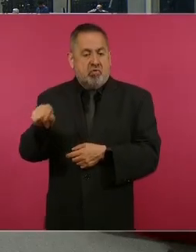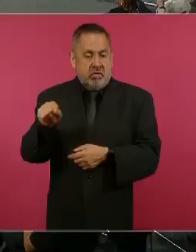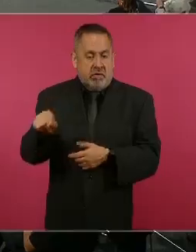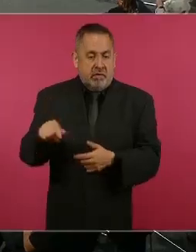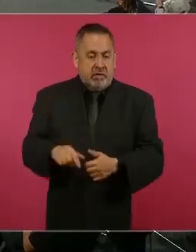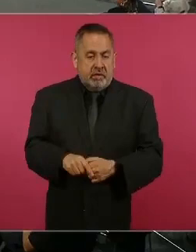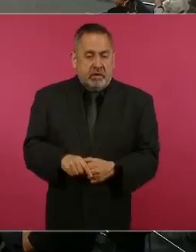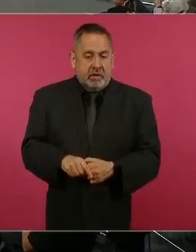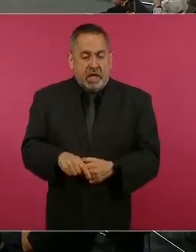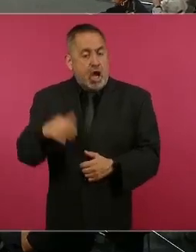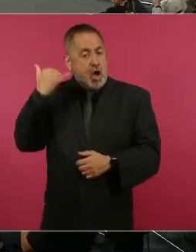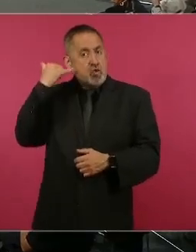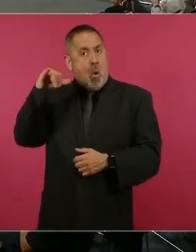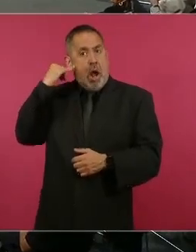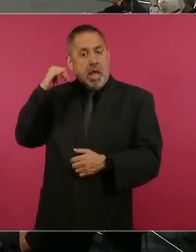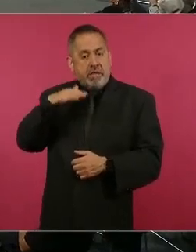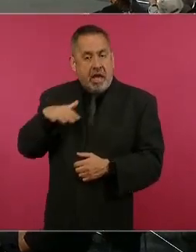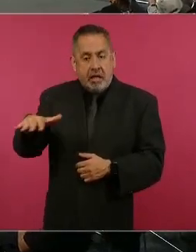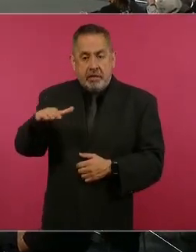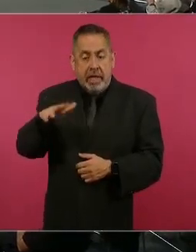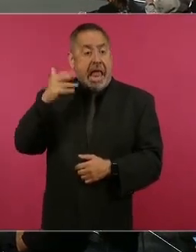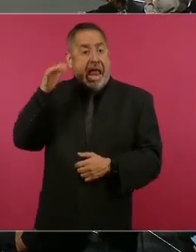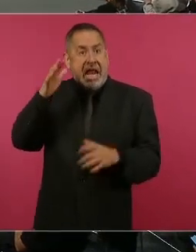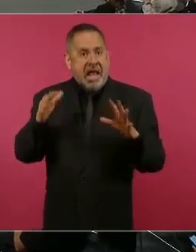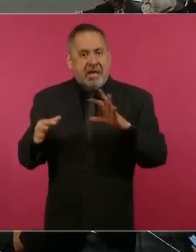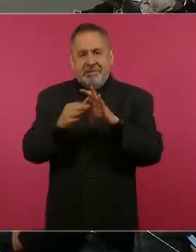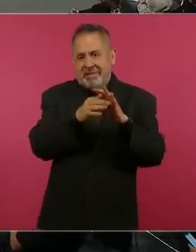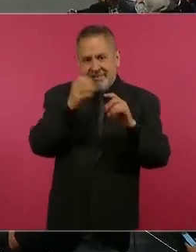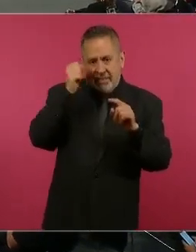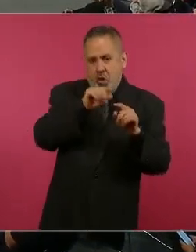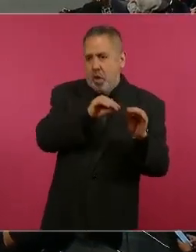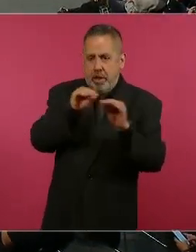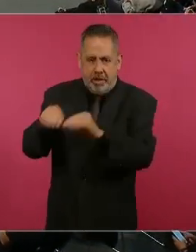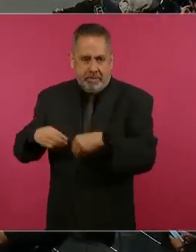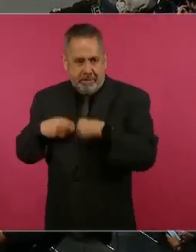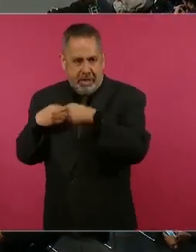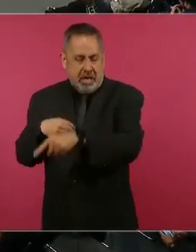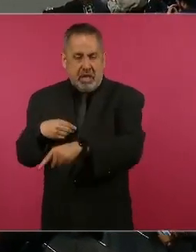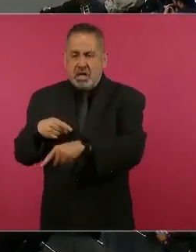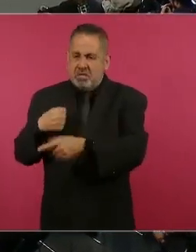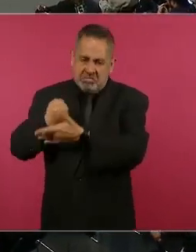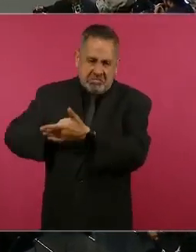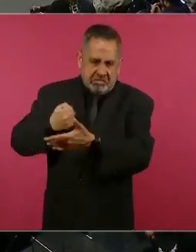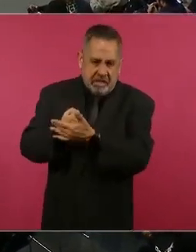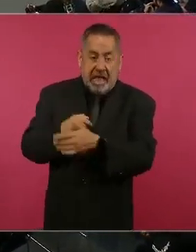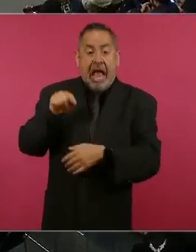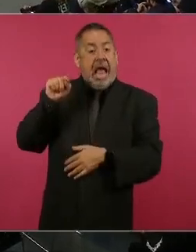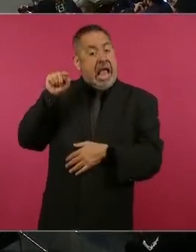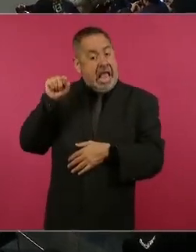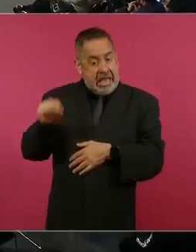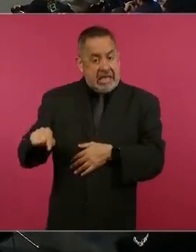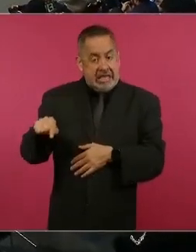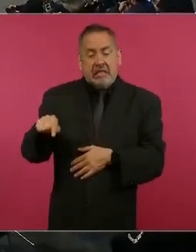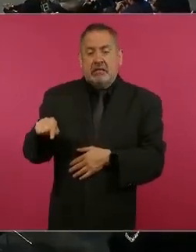en Yucatán, que era de Sinaloa, ahí